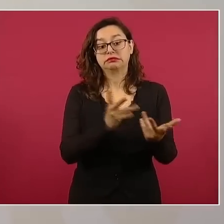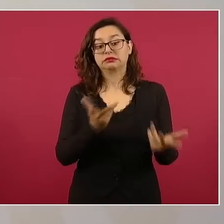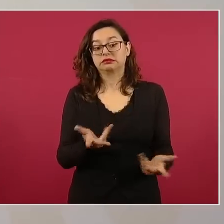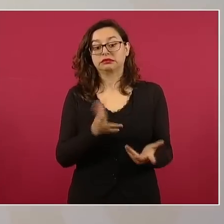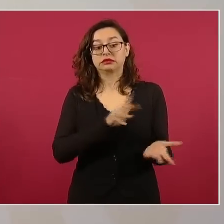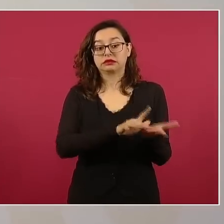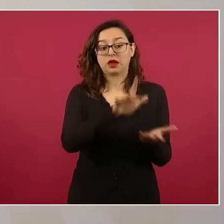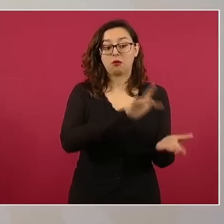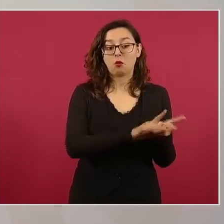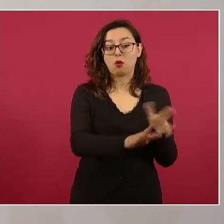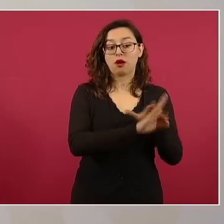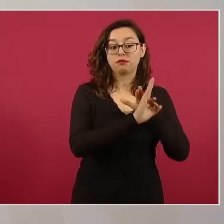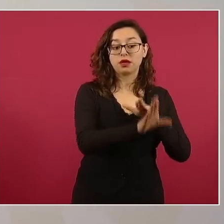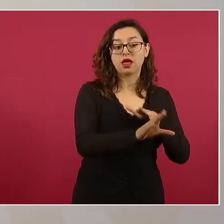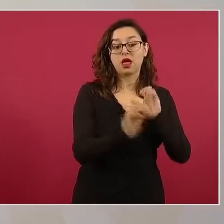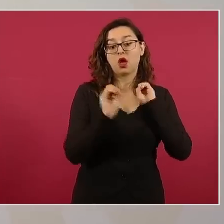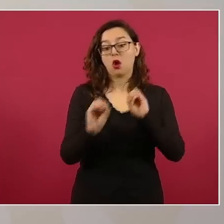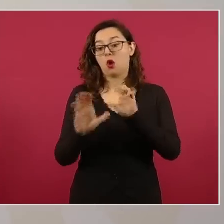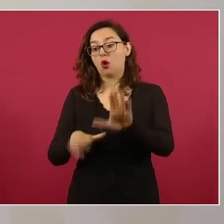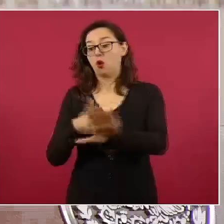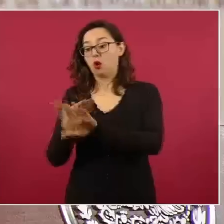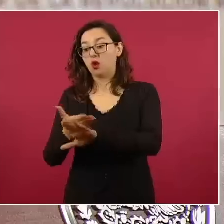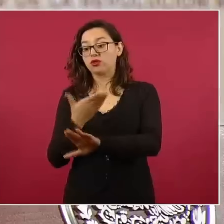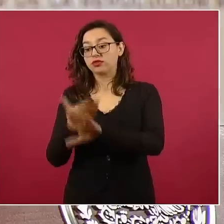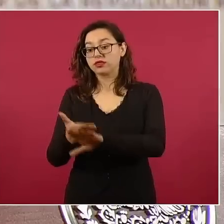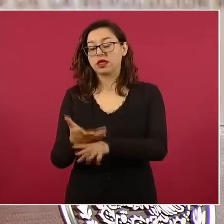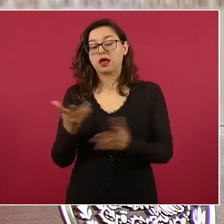los propone.